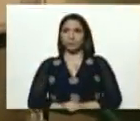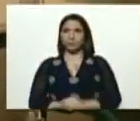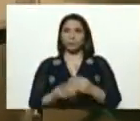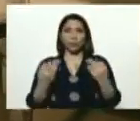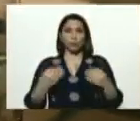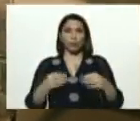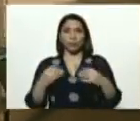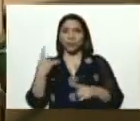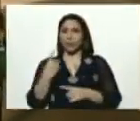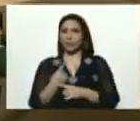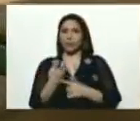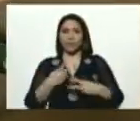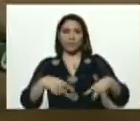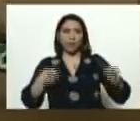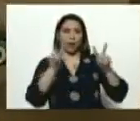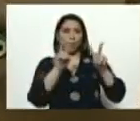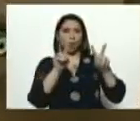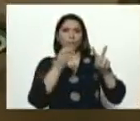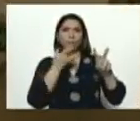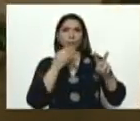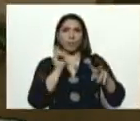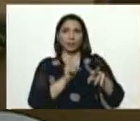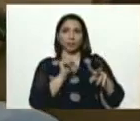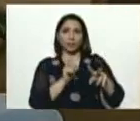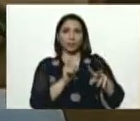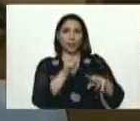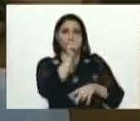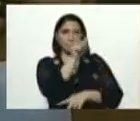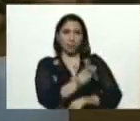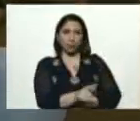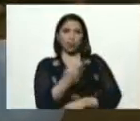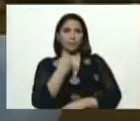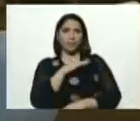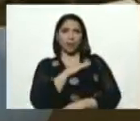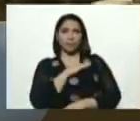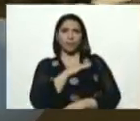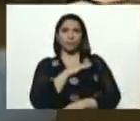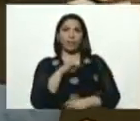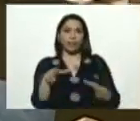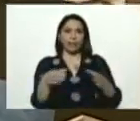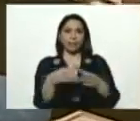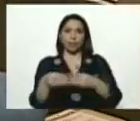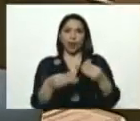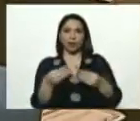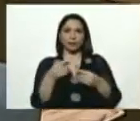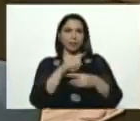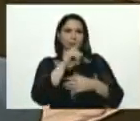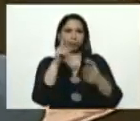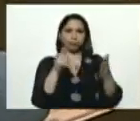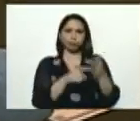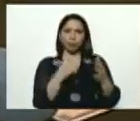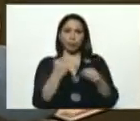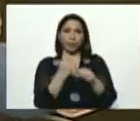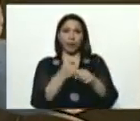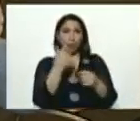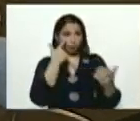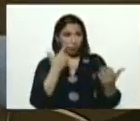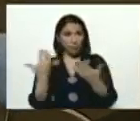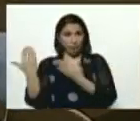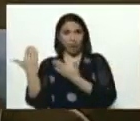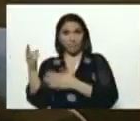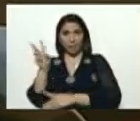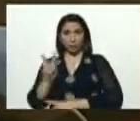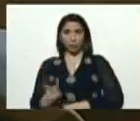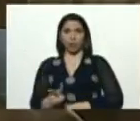tiene que colocar los valores que requiere el paciente y el equipo hace el resto del trabajo. Bueno, para que ustedes vean, Venezuela,